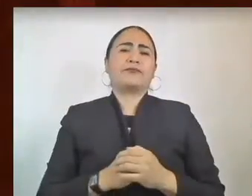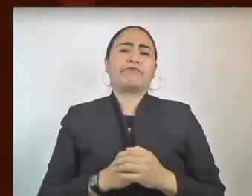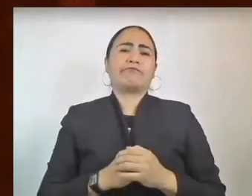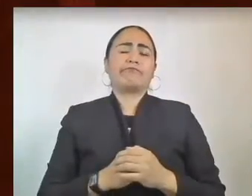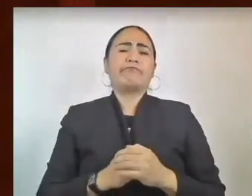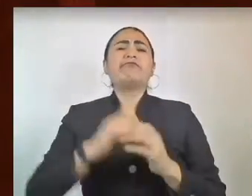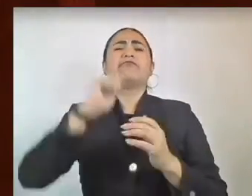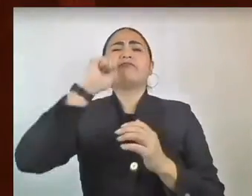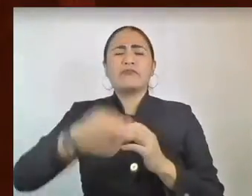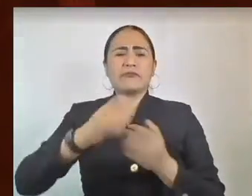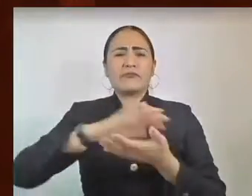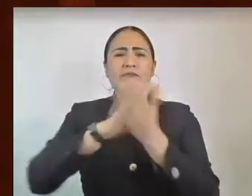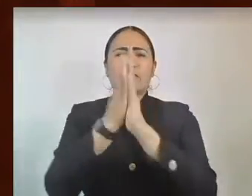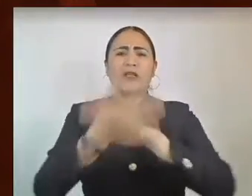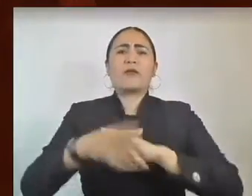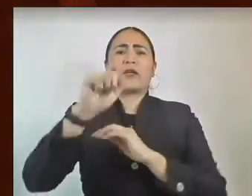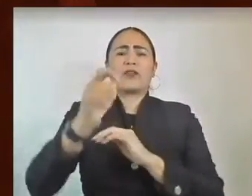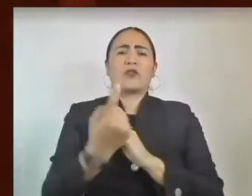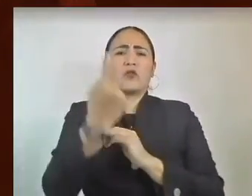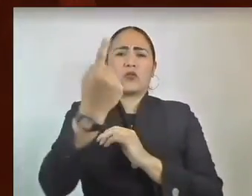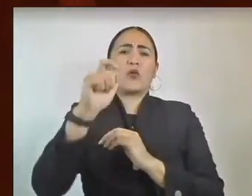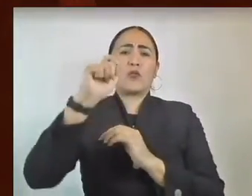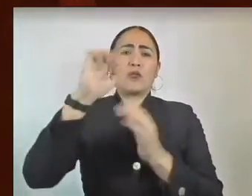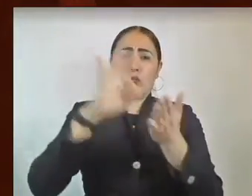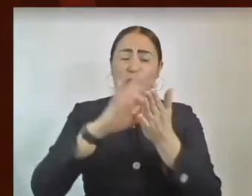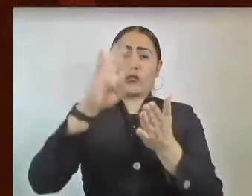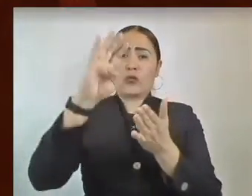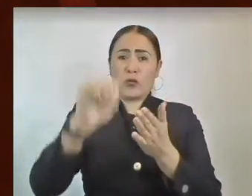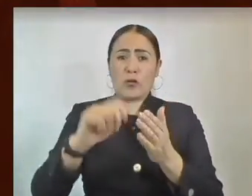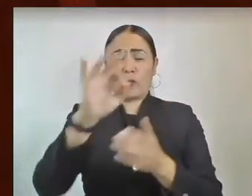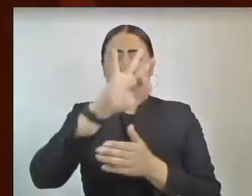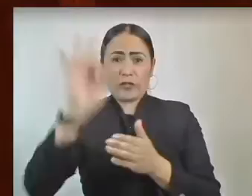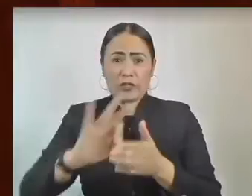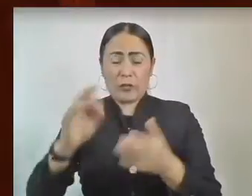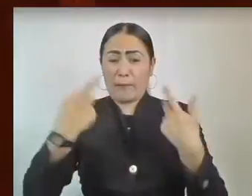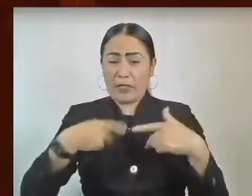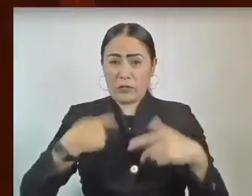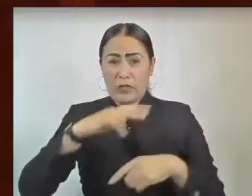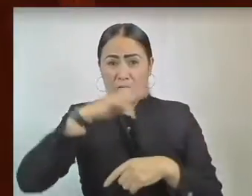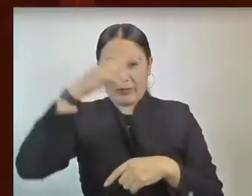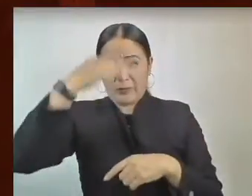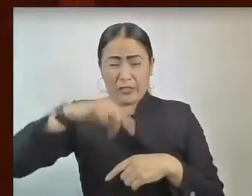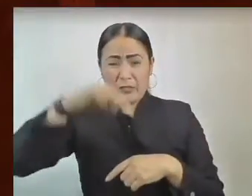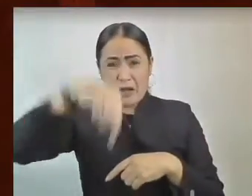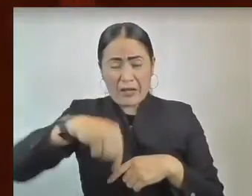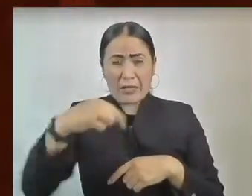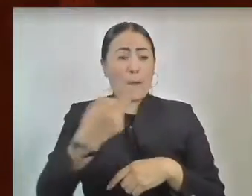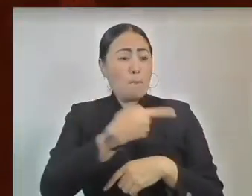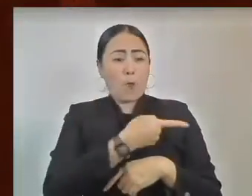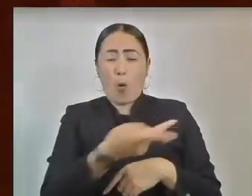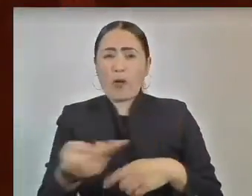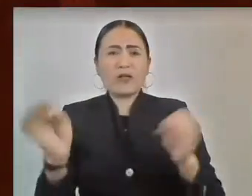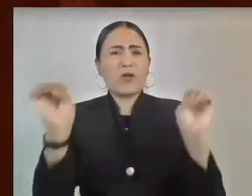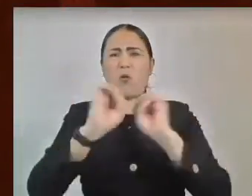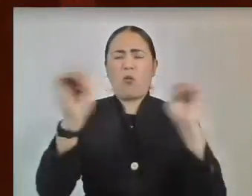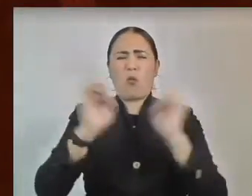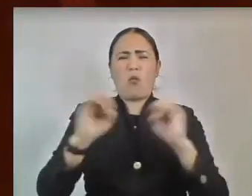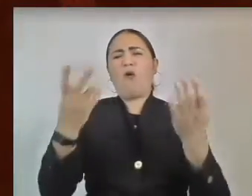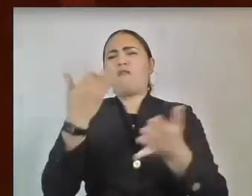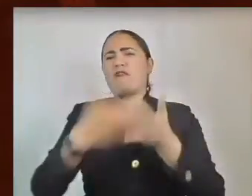21.9% de los mexicanos no muestran ningún tipo de pobreza o de vulnerabilidad.